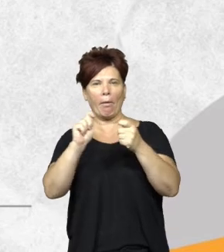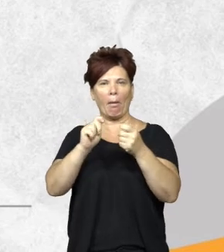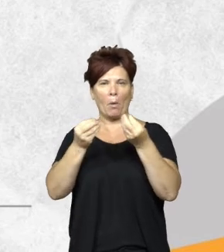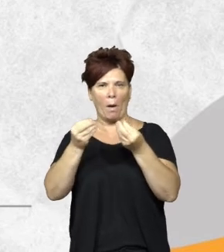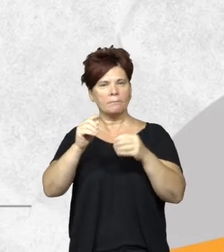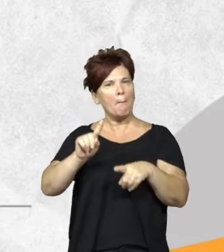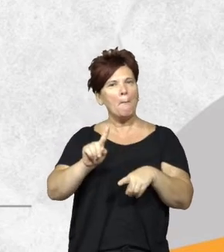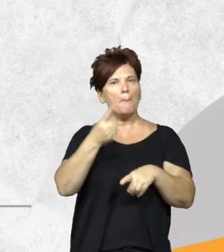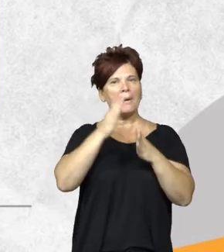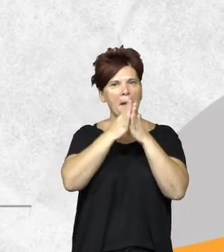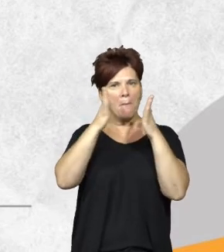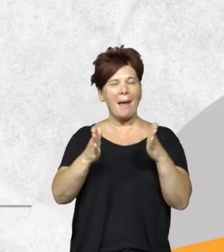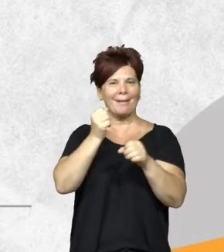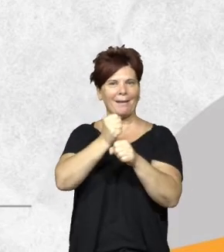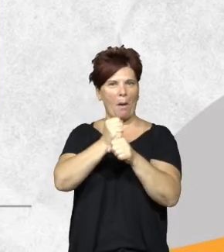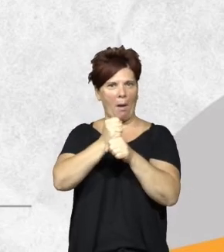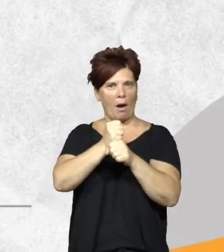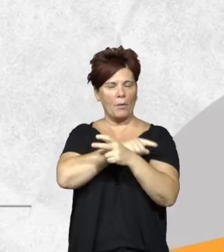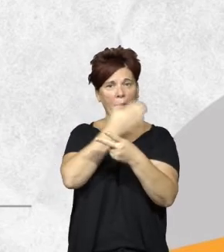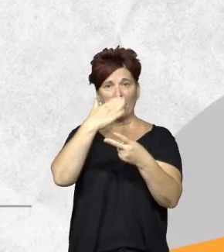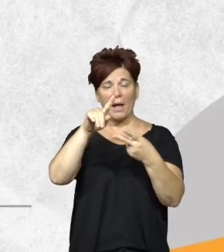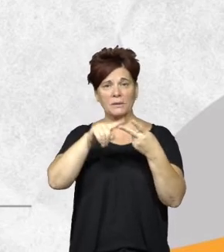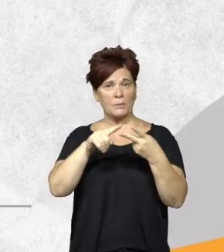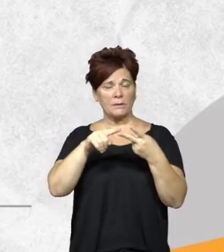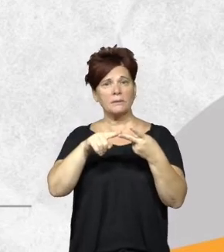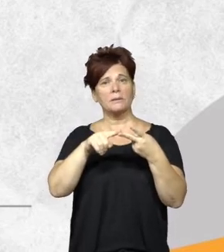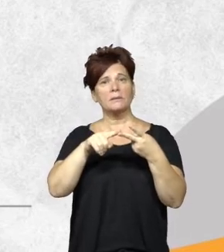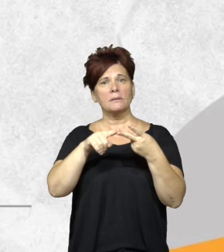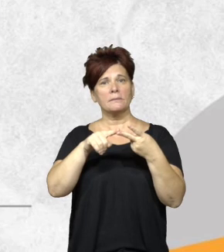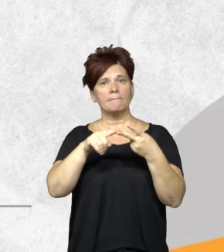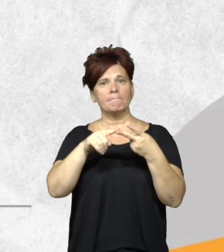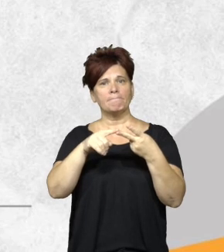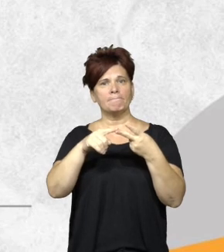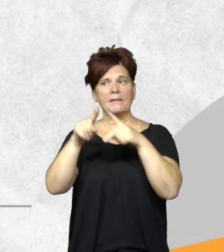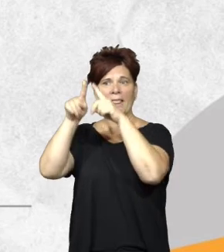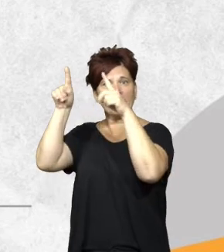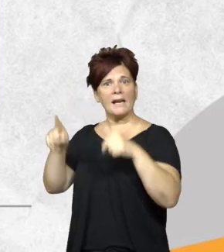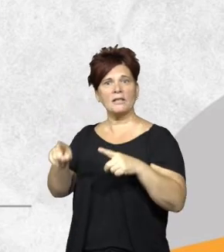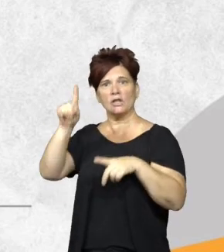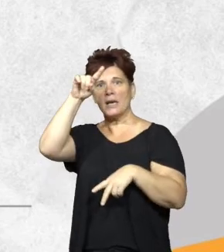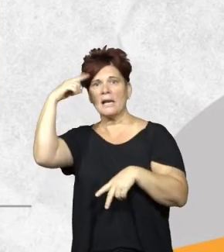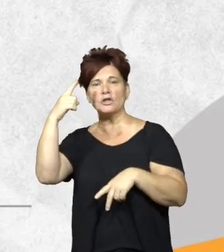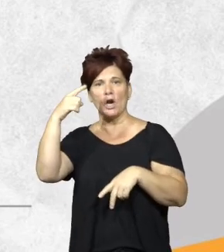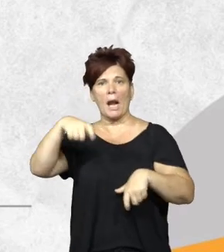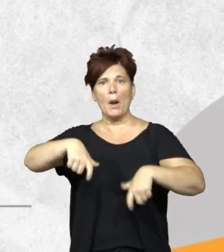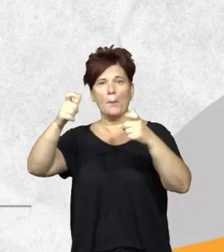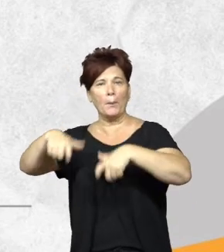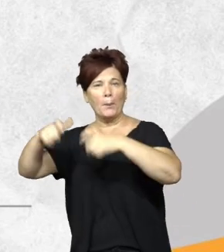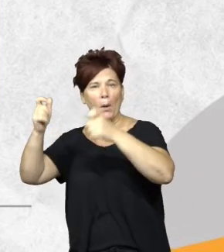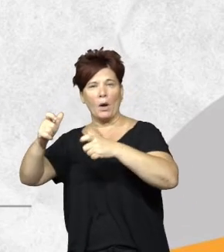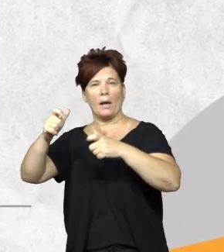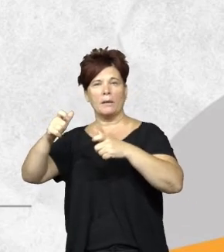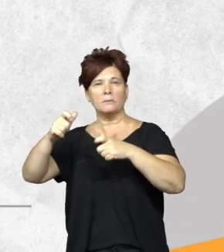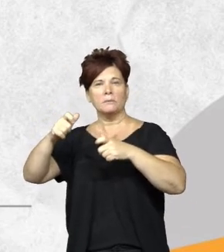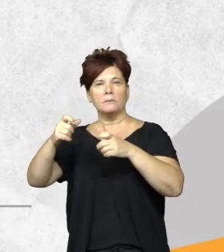instancia una primera implementación posteriormente internamente la dirección nacional de bosques desarrollamos